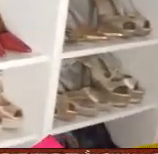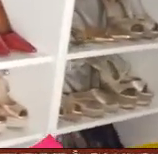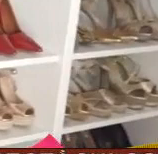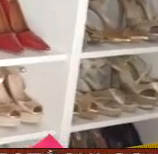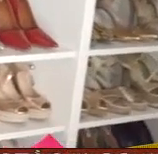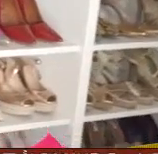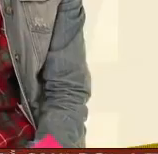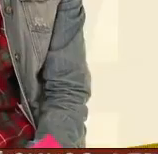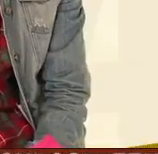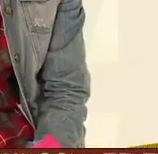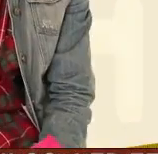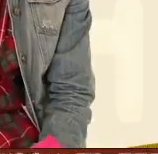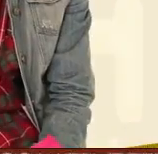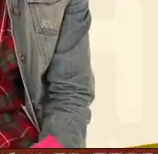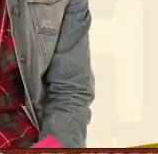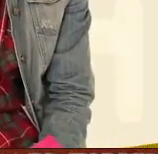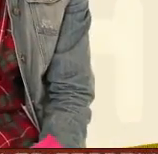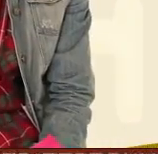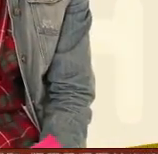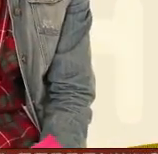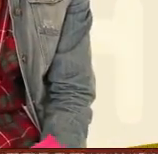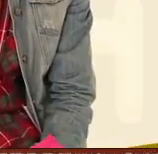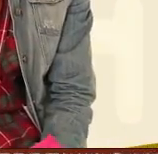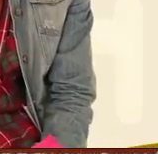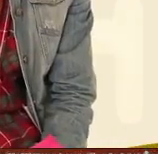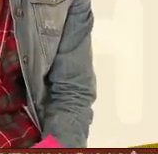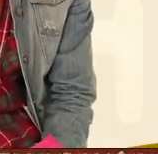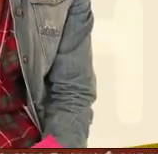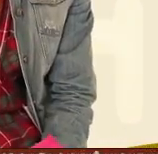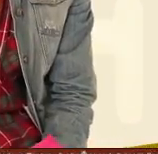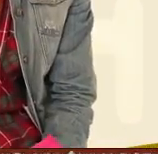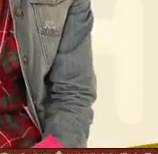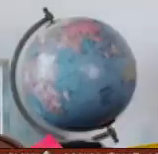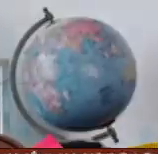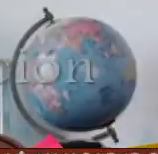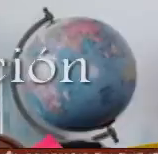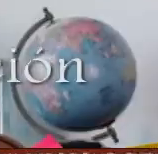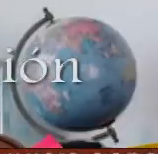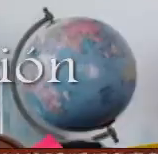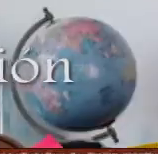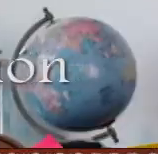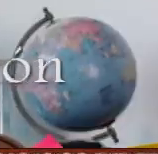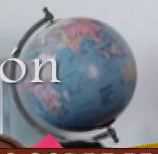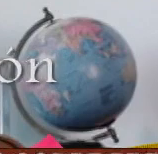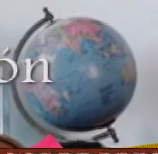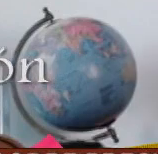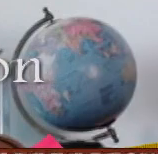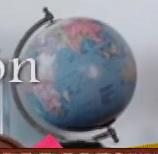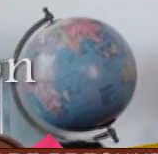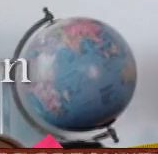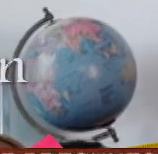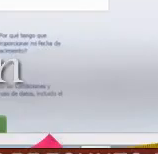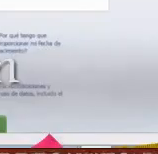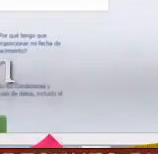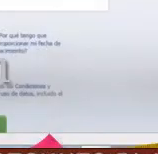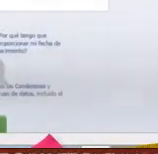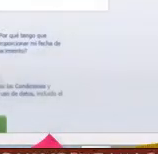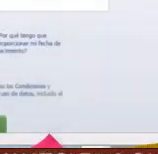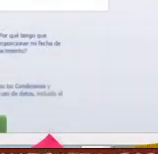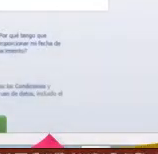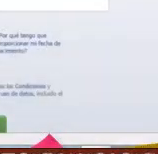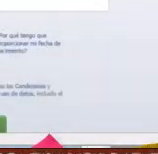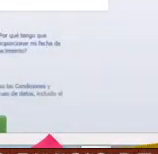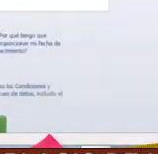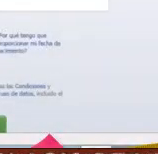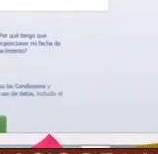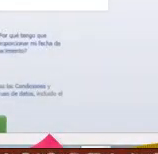marca que quiere tener una comunicación cercana y efectiva con sus clientes definitivamente la transformación digital en el mundo de la moda ha favorecido